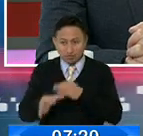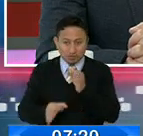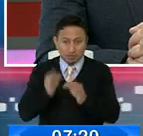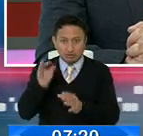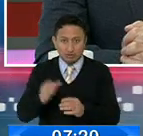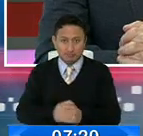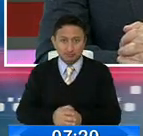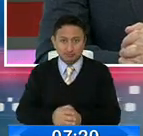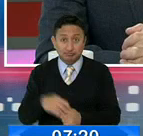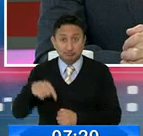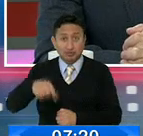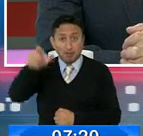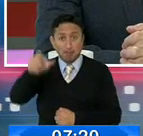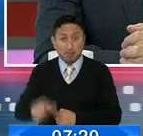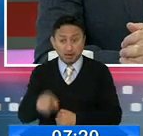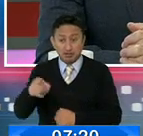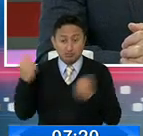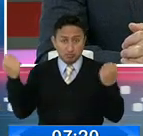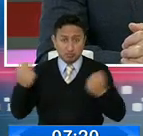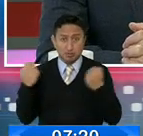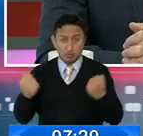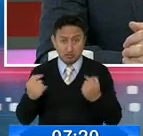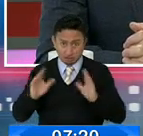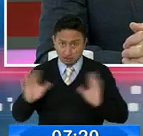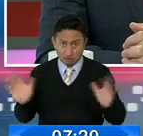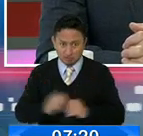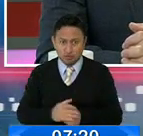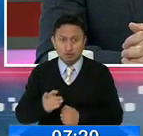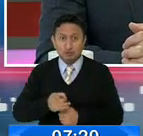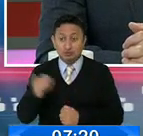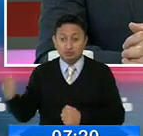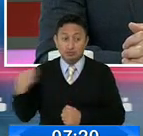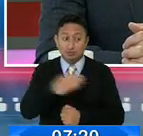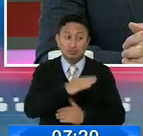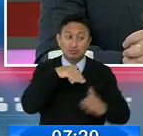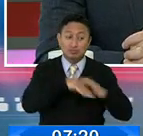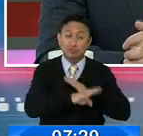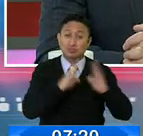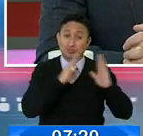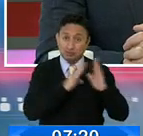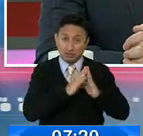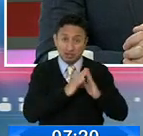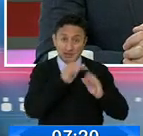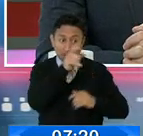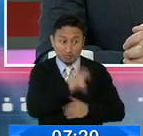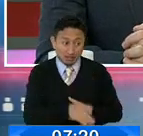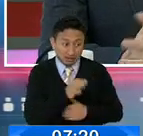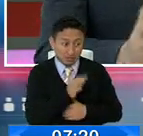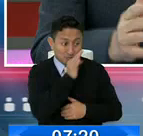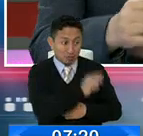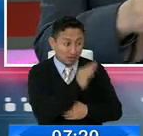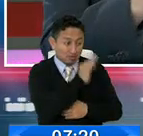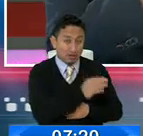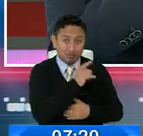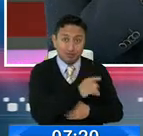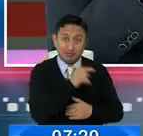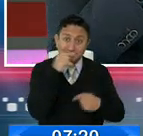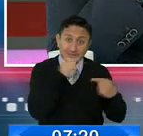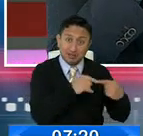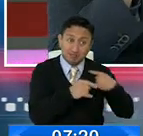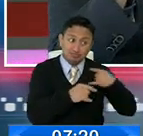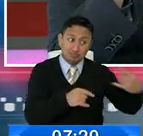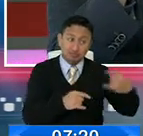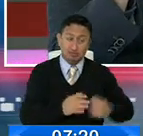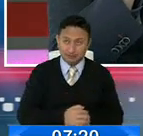porque no solamente la persona que está en la fiesta se contagia, va a su casa y con las personas más vulnerables son las que las que les les les.